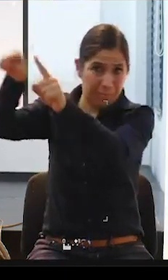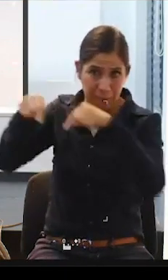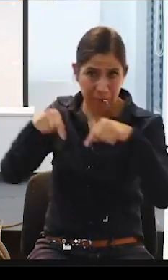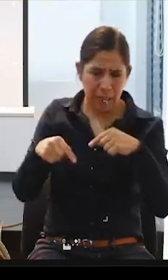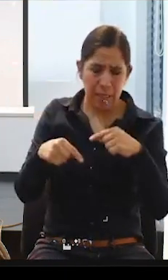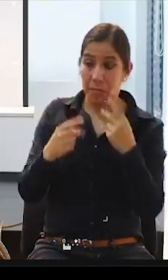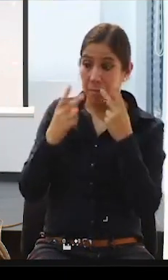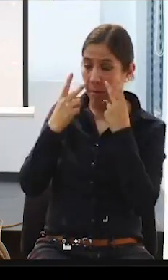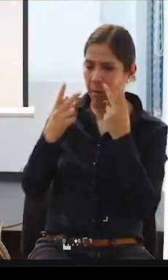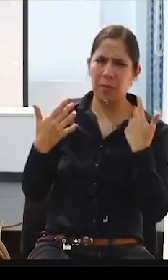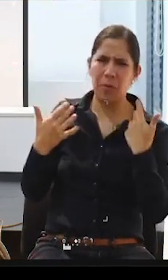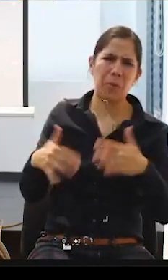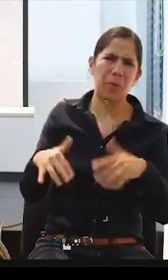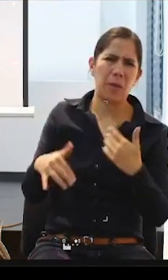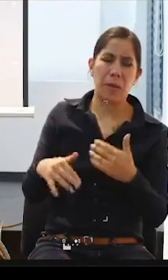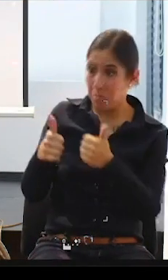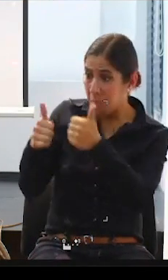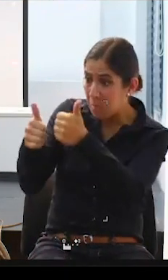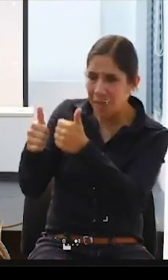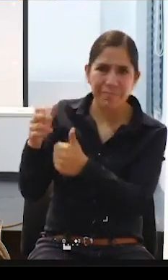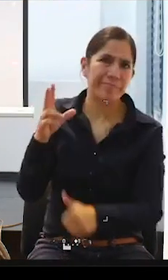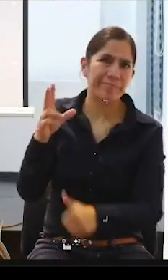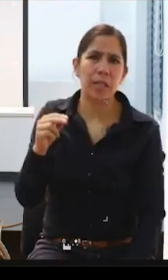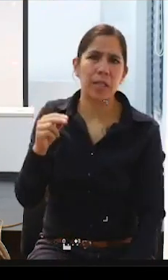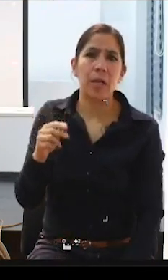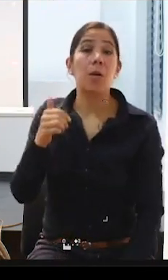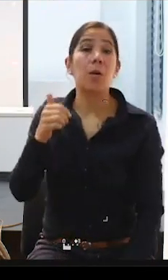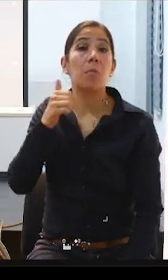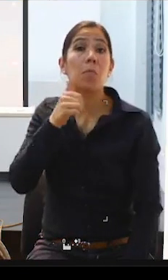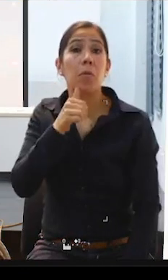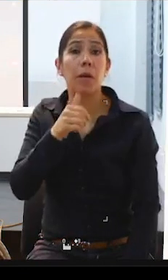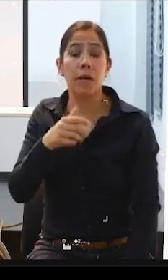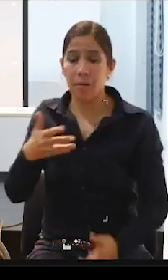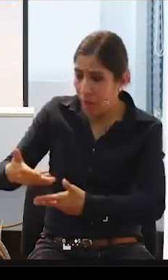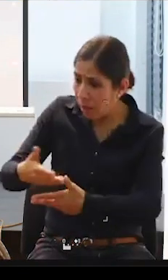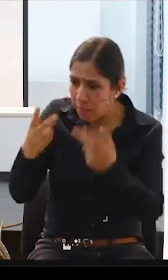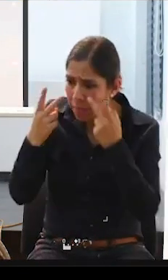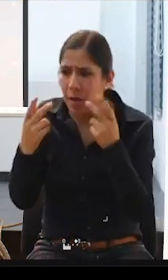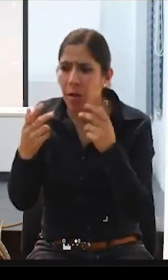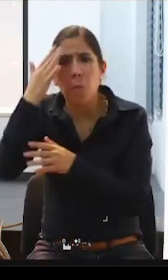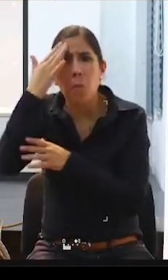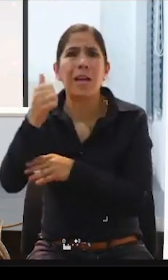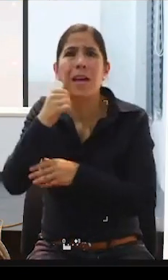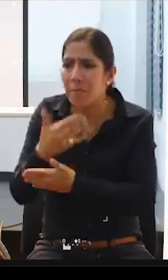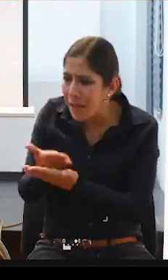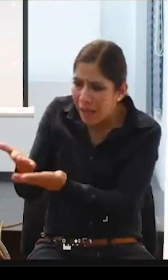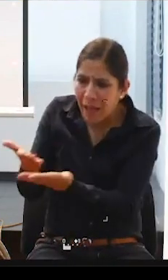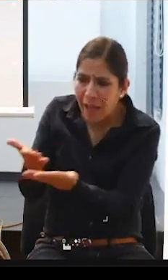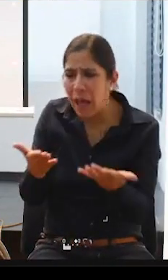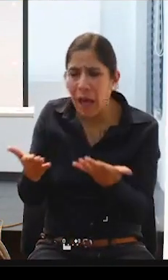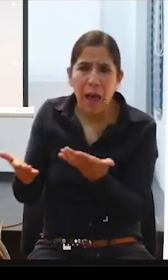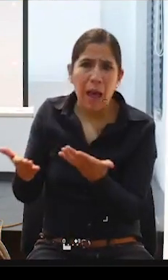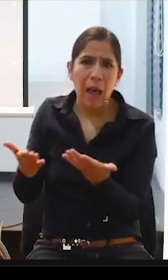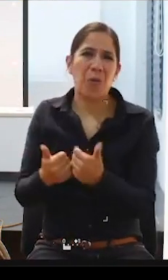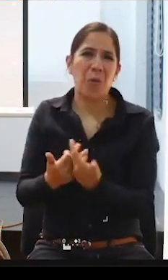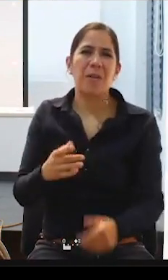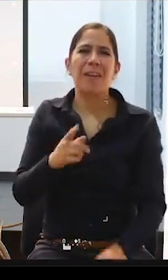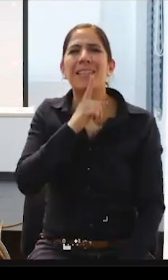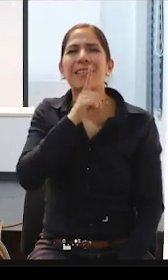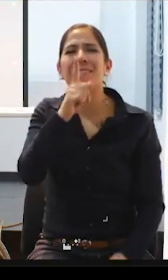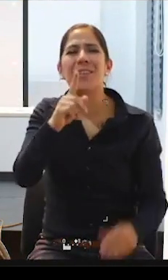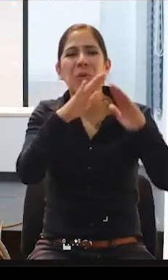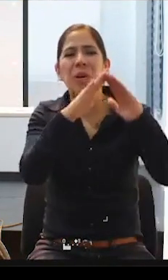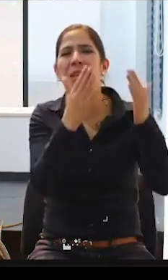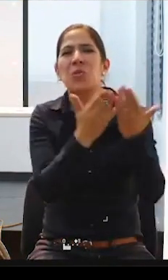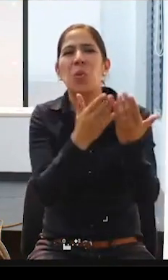digna, ¿verdad? Y ella decía cómo es posible que a mi chiquita le suceda esto solamente porque no hay empatía en la escuela y eso pasa